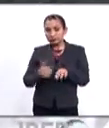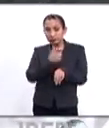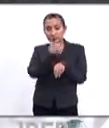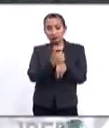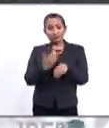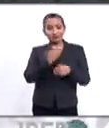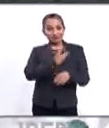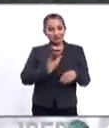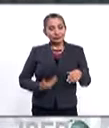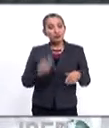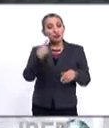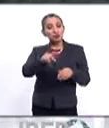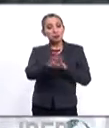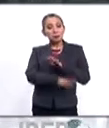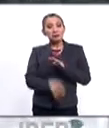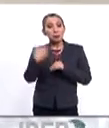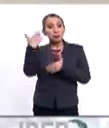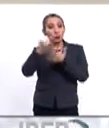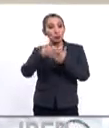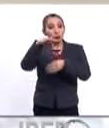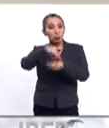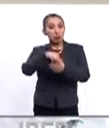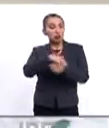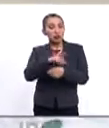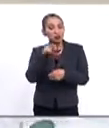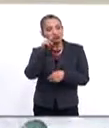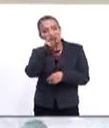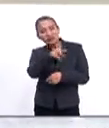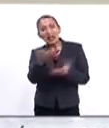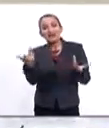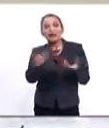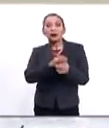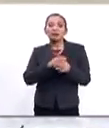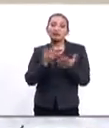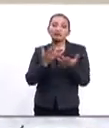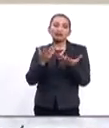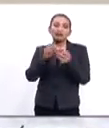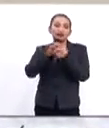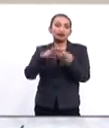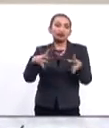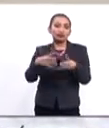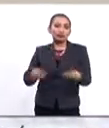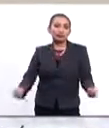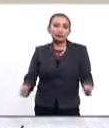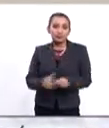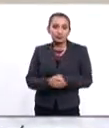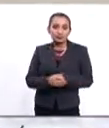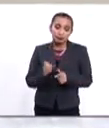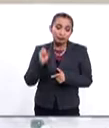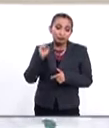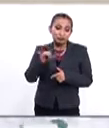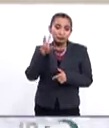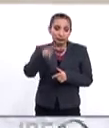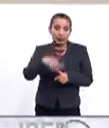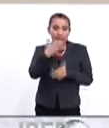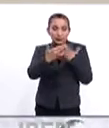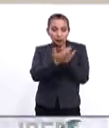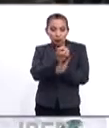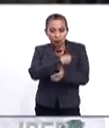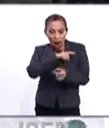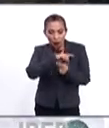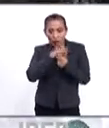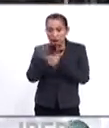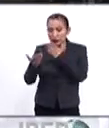presidente de los Estados Unidos, su base electoral, en todo caso lo que está haciendo es dispersarla y fragmentarla. Entonces, sí, los servicios de salud,